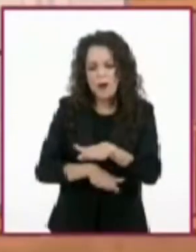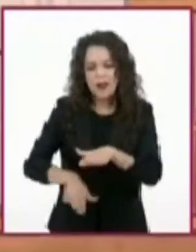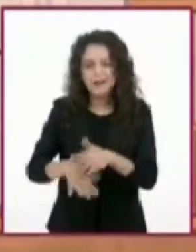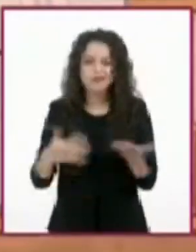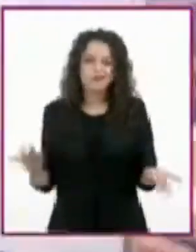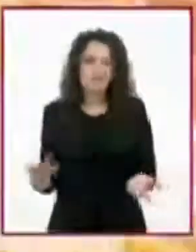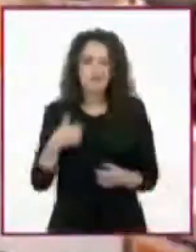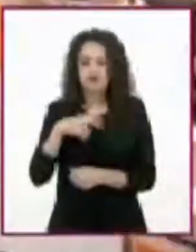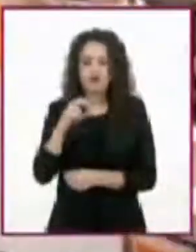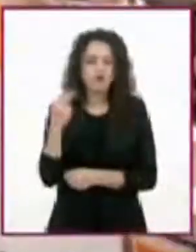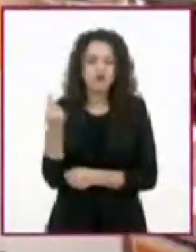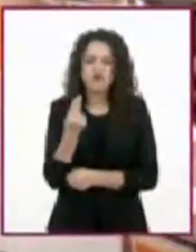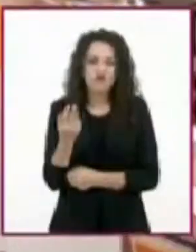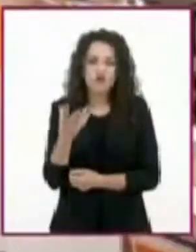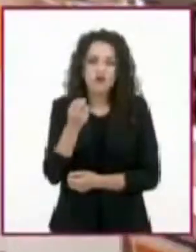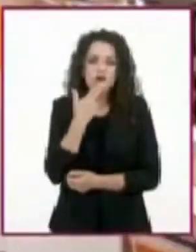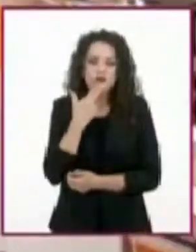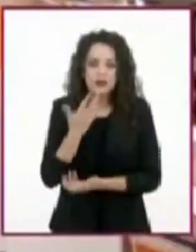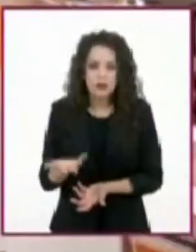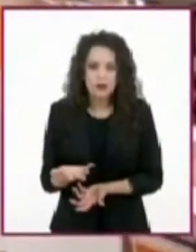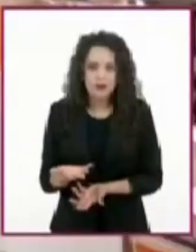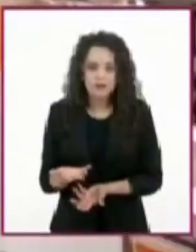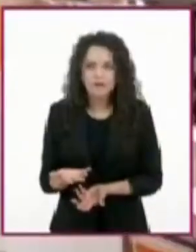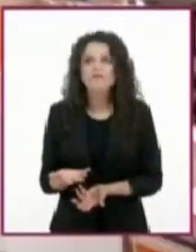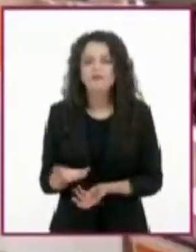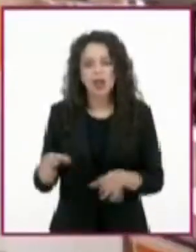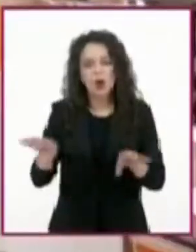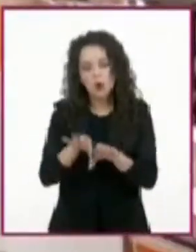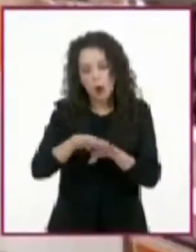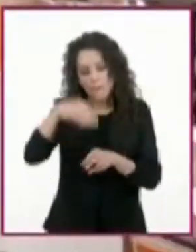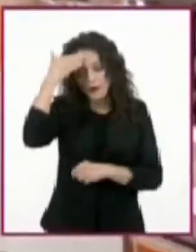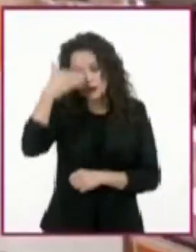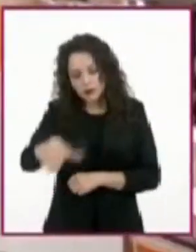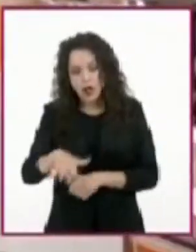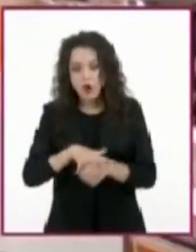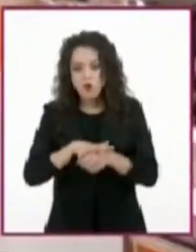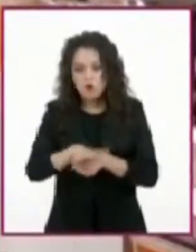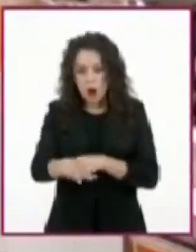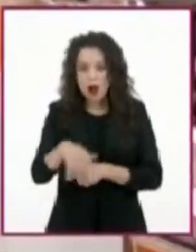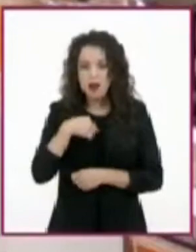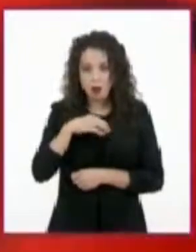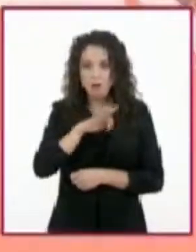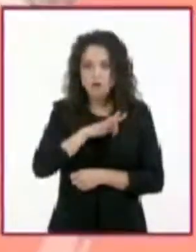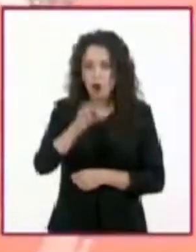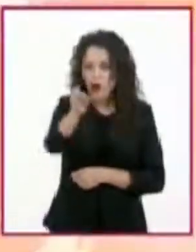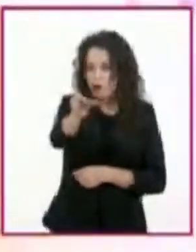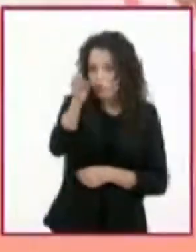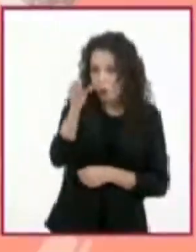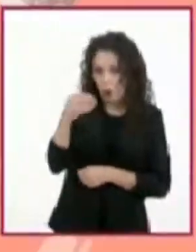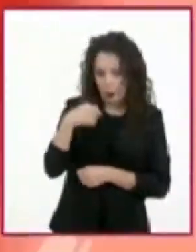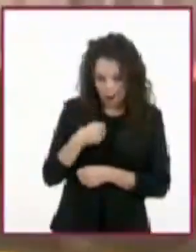propósitos. Entonces, ¿cómo saber cuál libro es el que más nos conviene? Veamos.